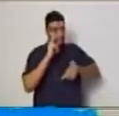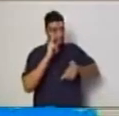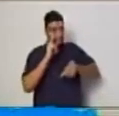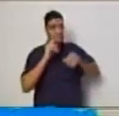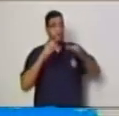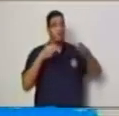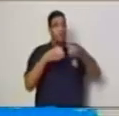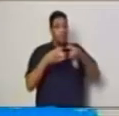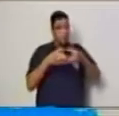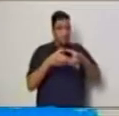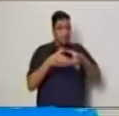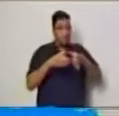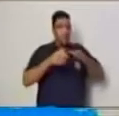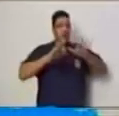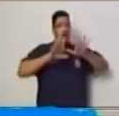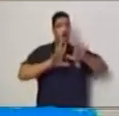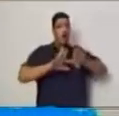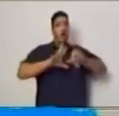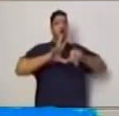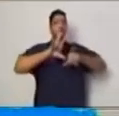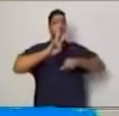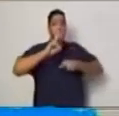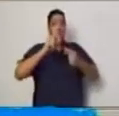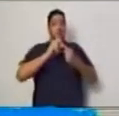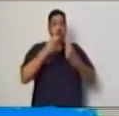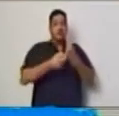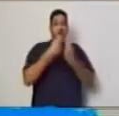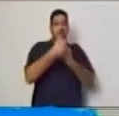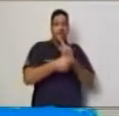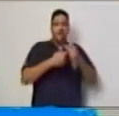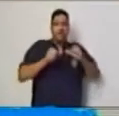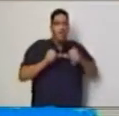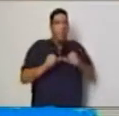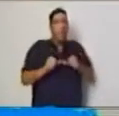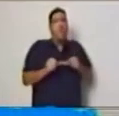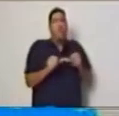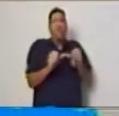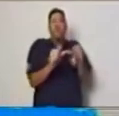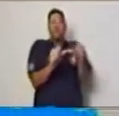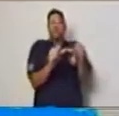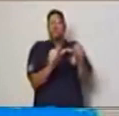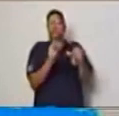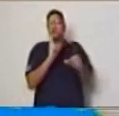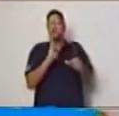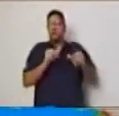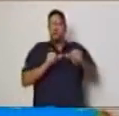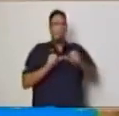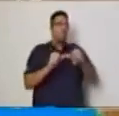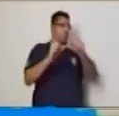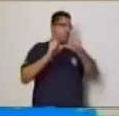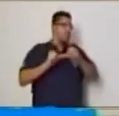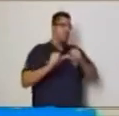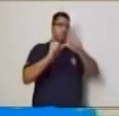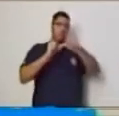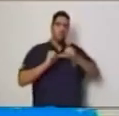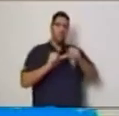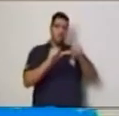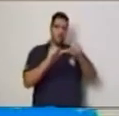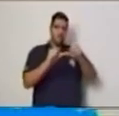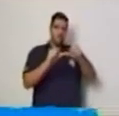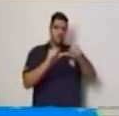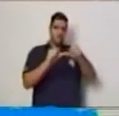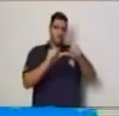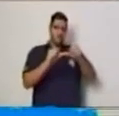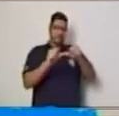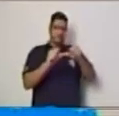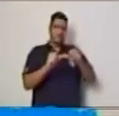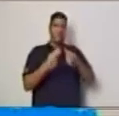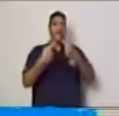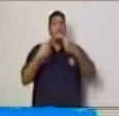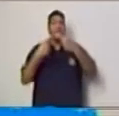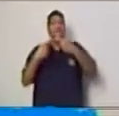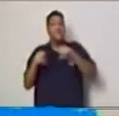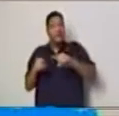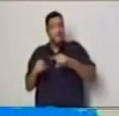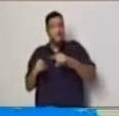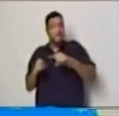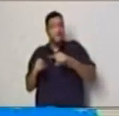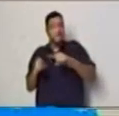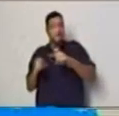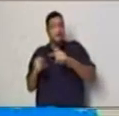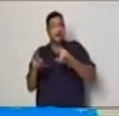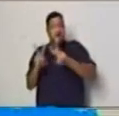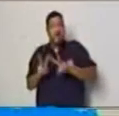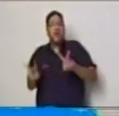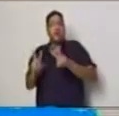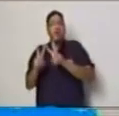explicamos de la siguiente forma por una docena se pagan veinte quetzales es